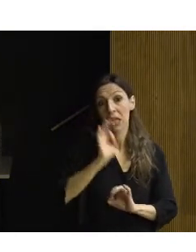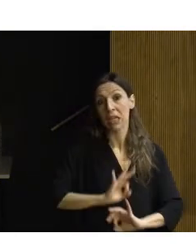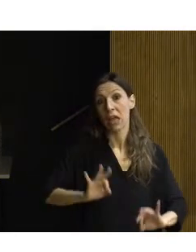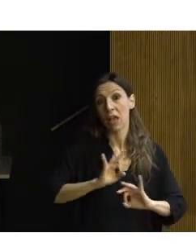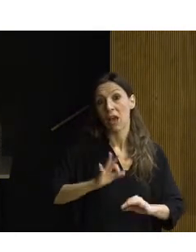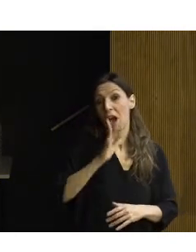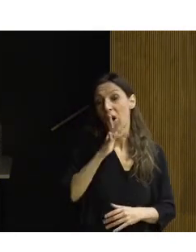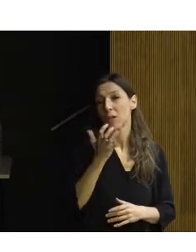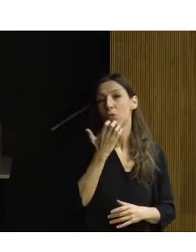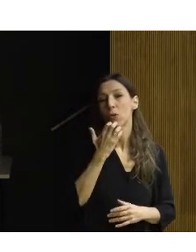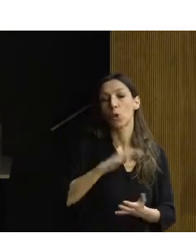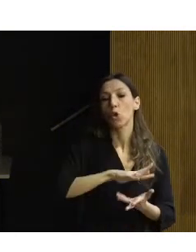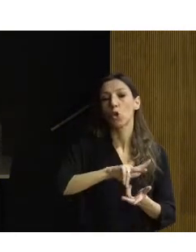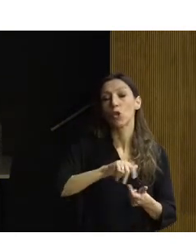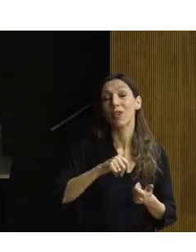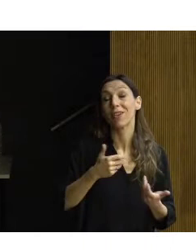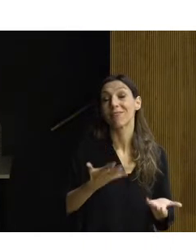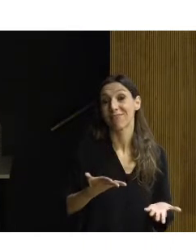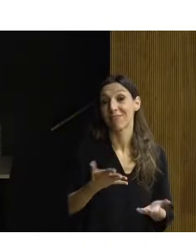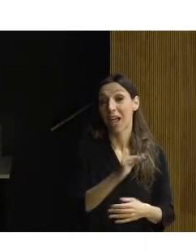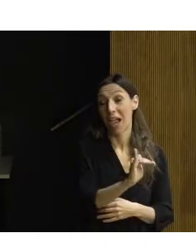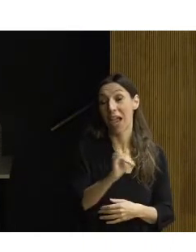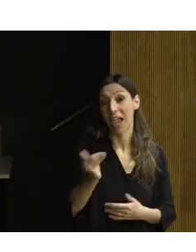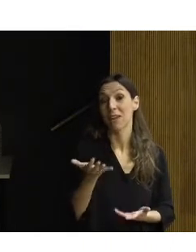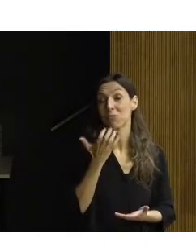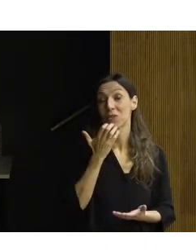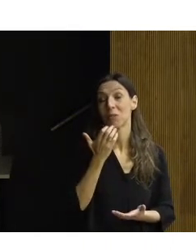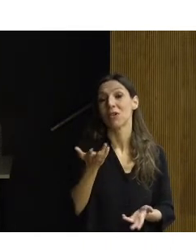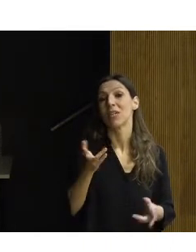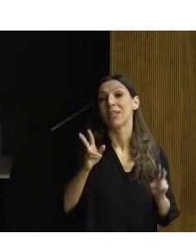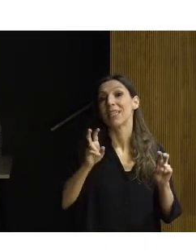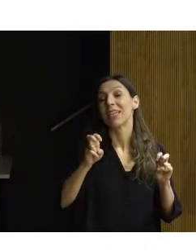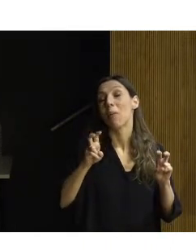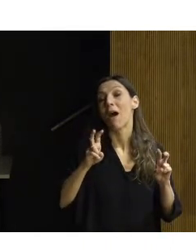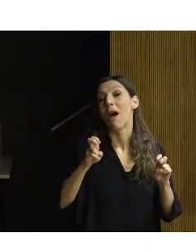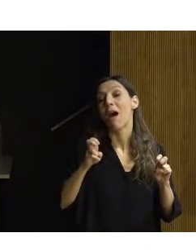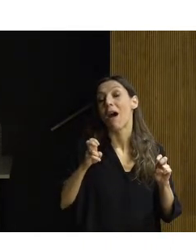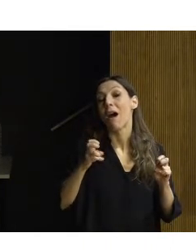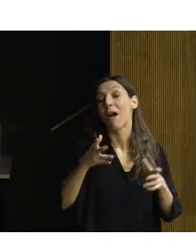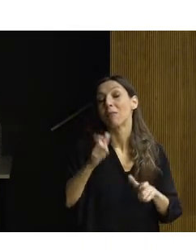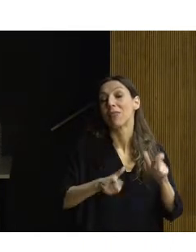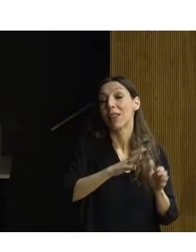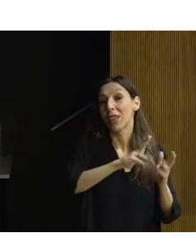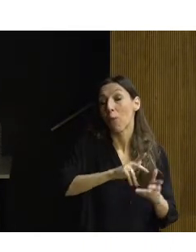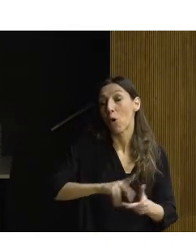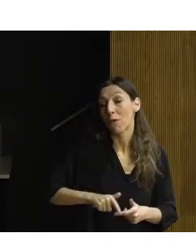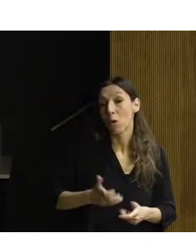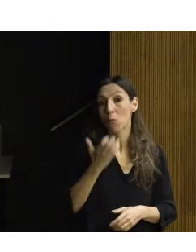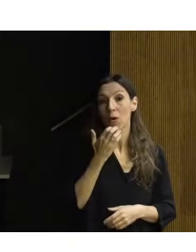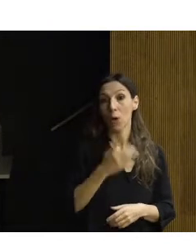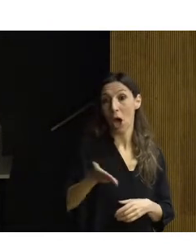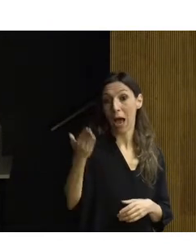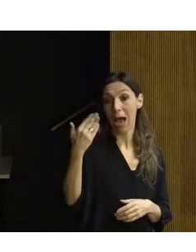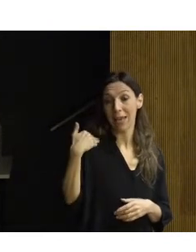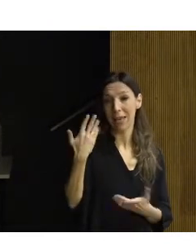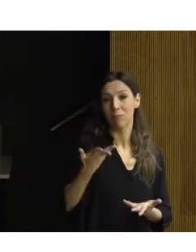de cómo estamos en el ámbito demográfico. Ayer mismo participaba en una reunión del reto